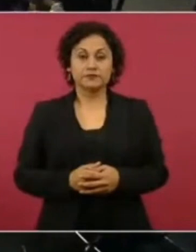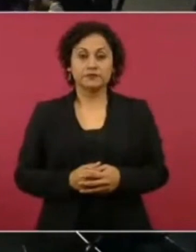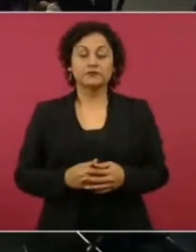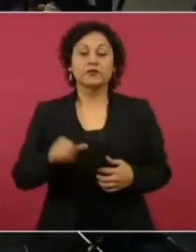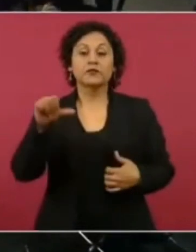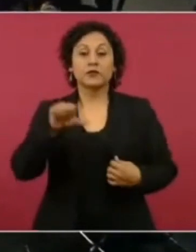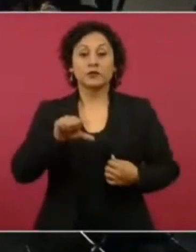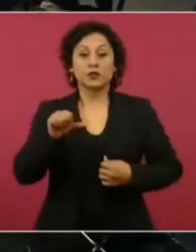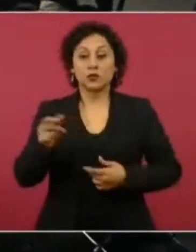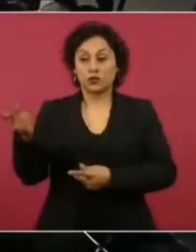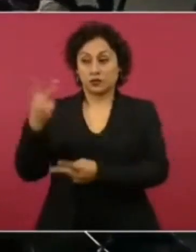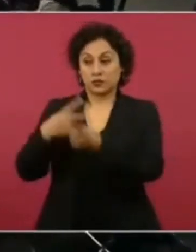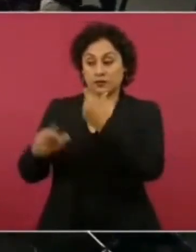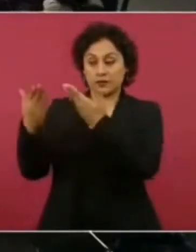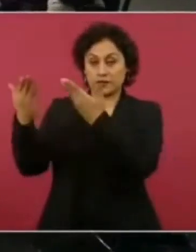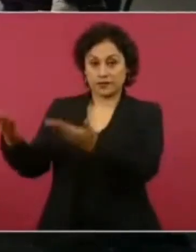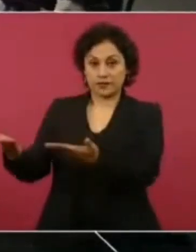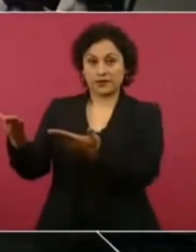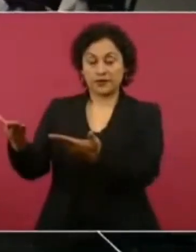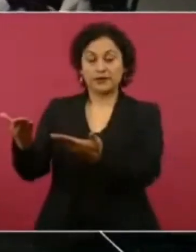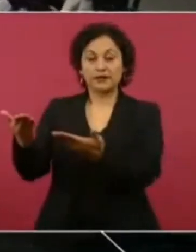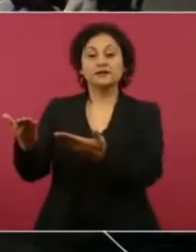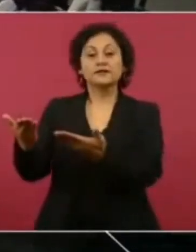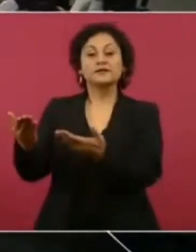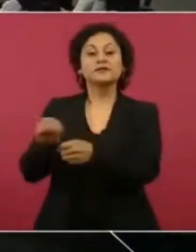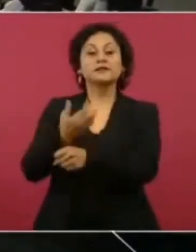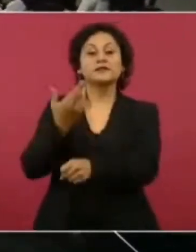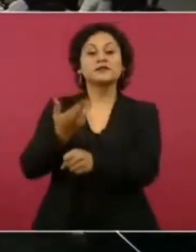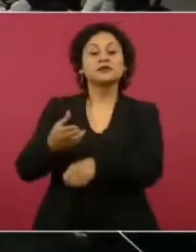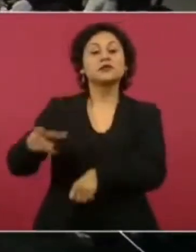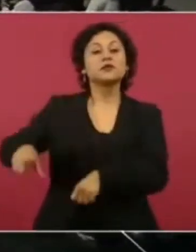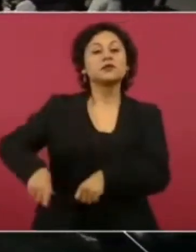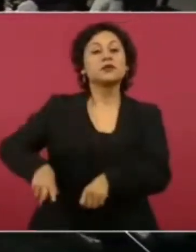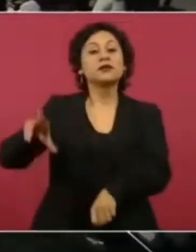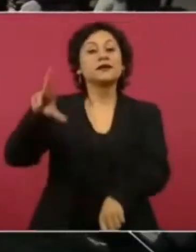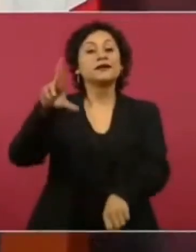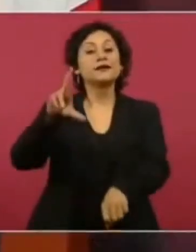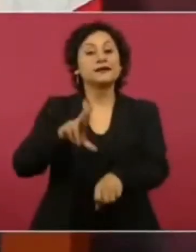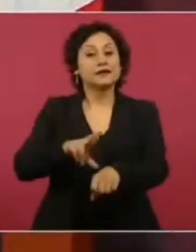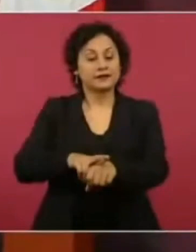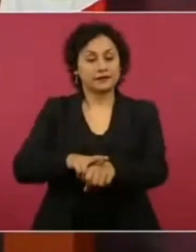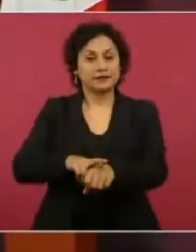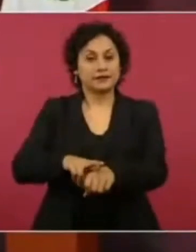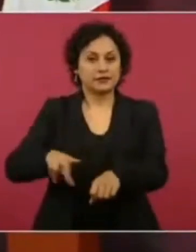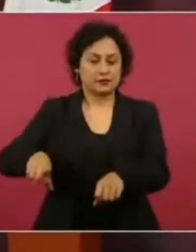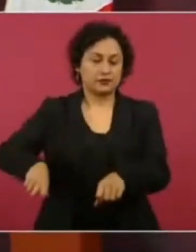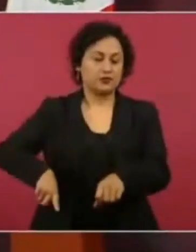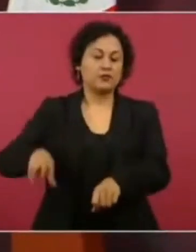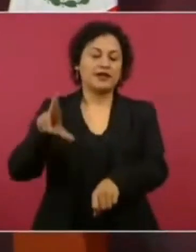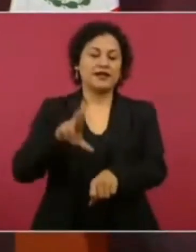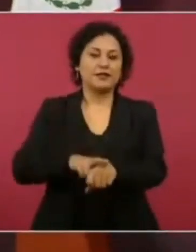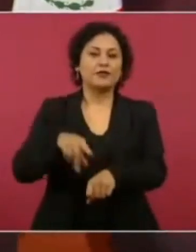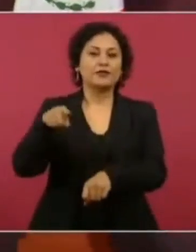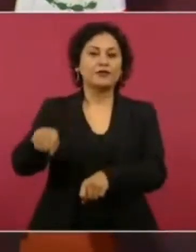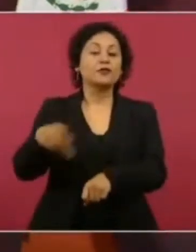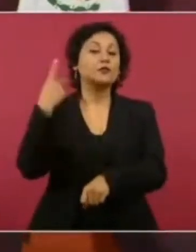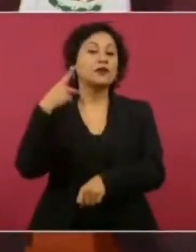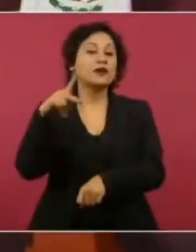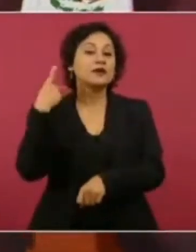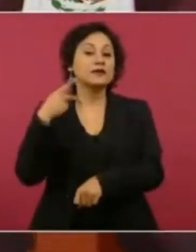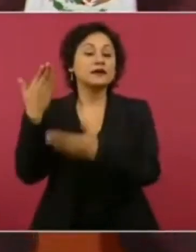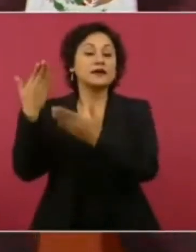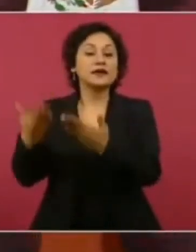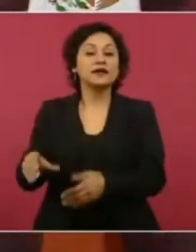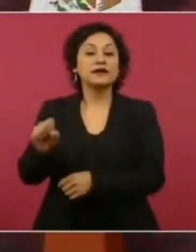acompaña el señor gobernador constitucional del Estado de Puebla, el licenciado Sergio Salomón